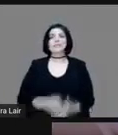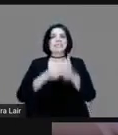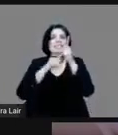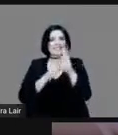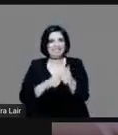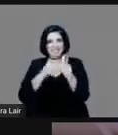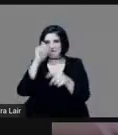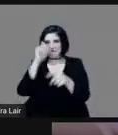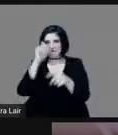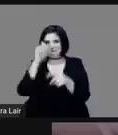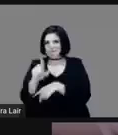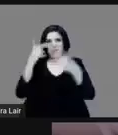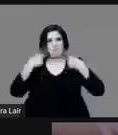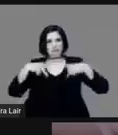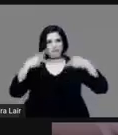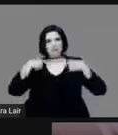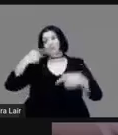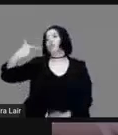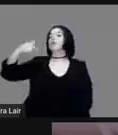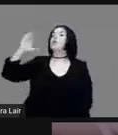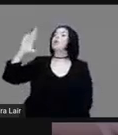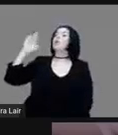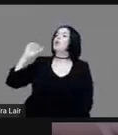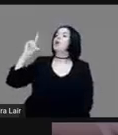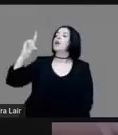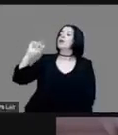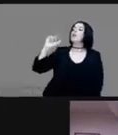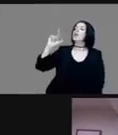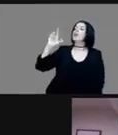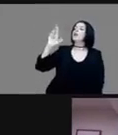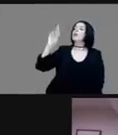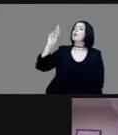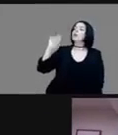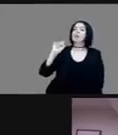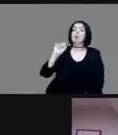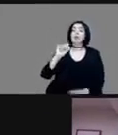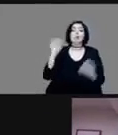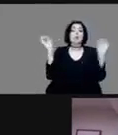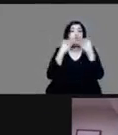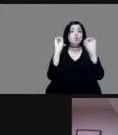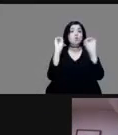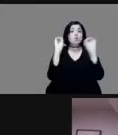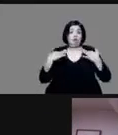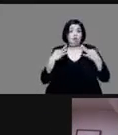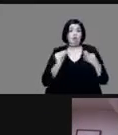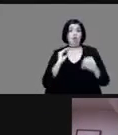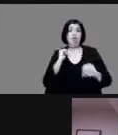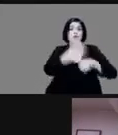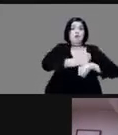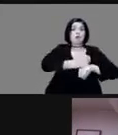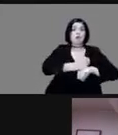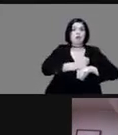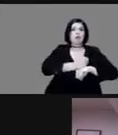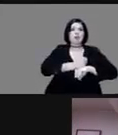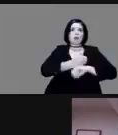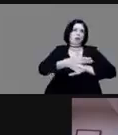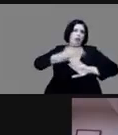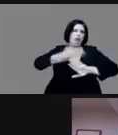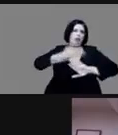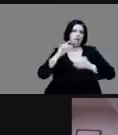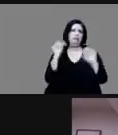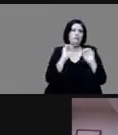público Guadalupe Delgado comenta de no haberse dado la conquista que clase de pueblo sociedad o país se imagina usted que sería